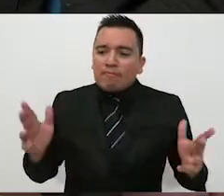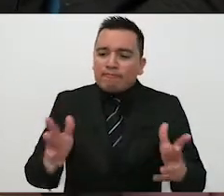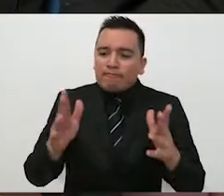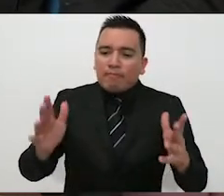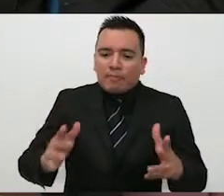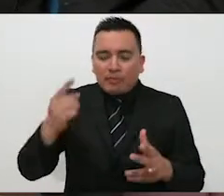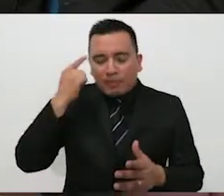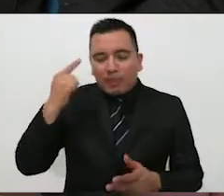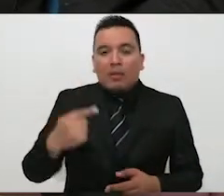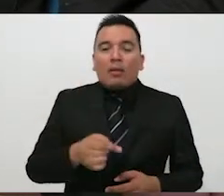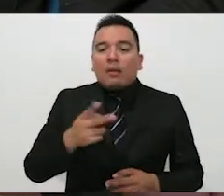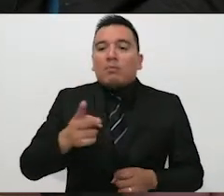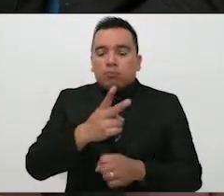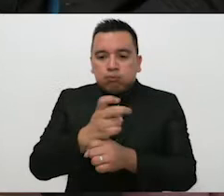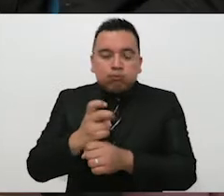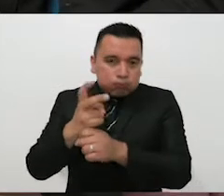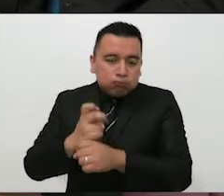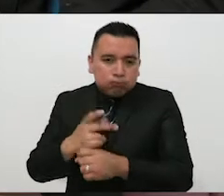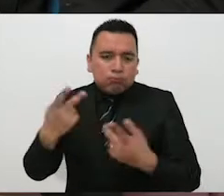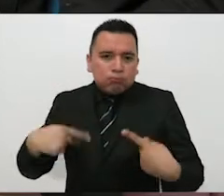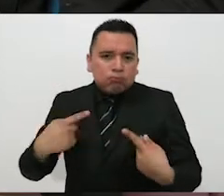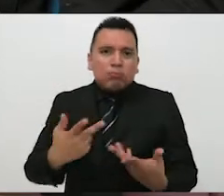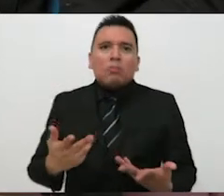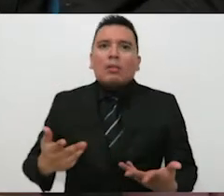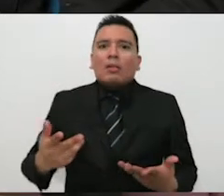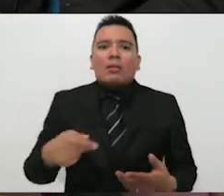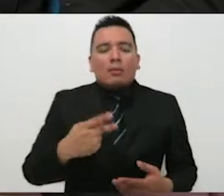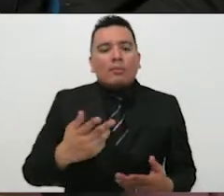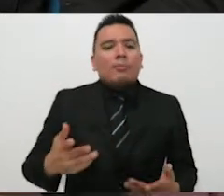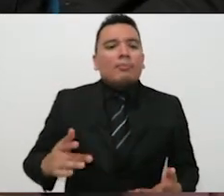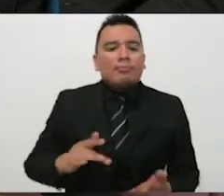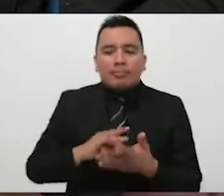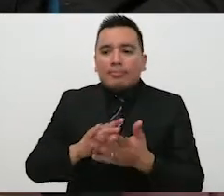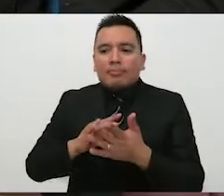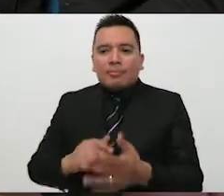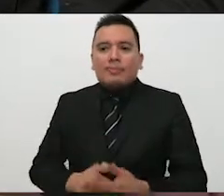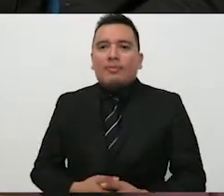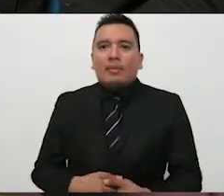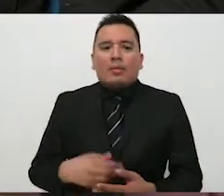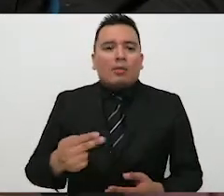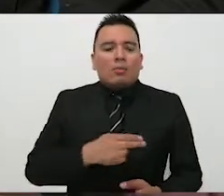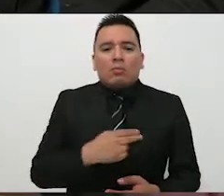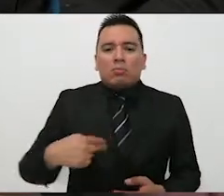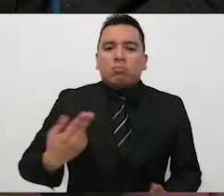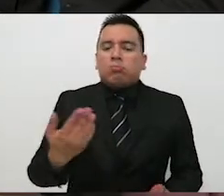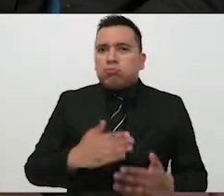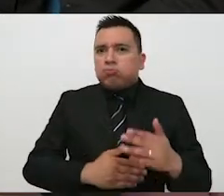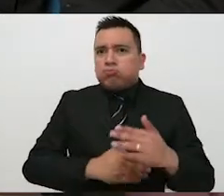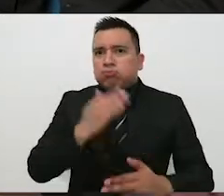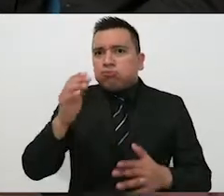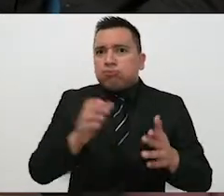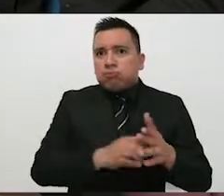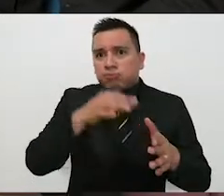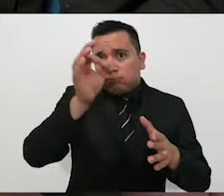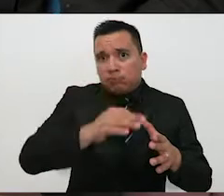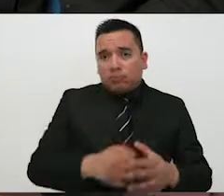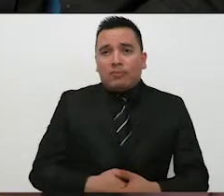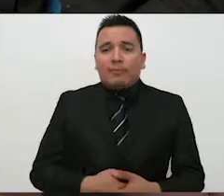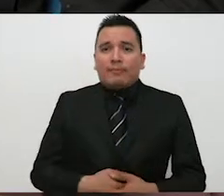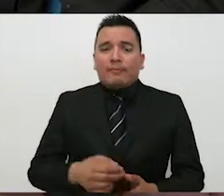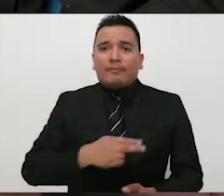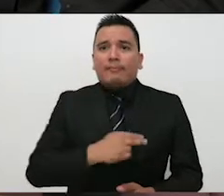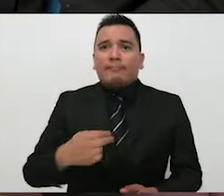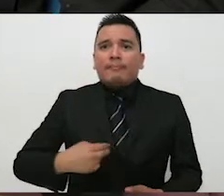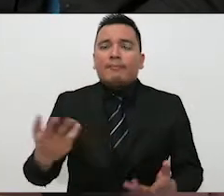la ciudadanía a que participe y a que se realice una jornada electoral exitosa. Fíjate que tenemos, aparte de programas